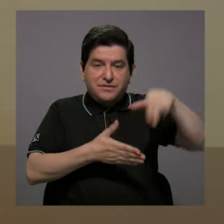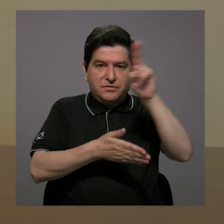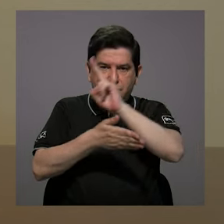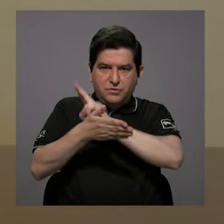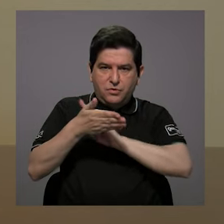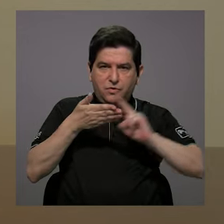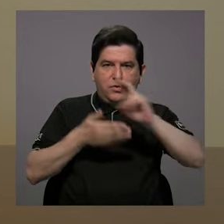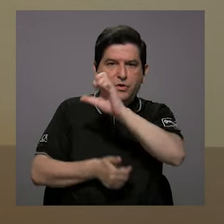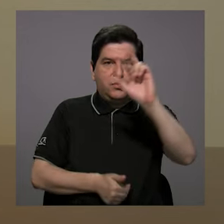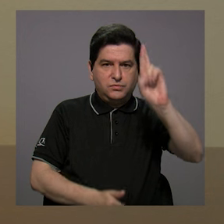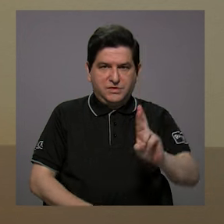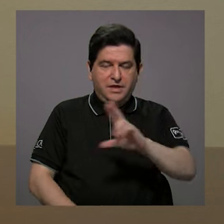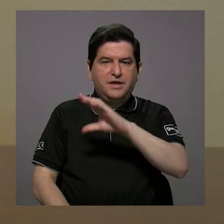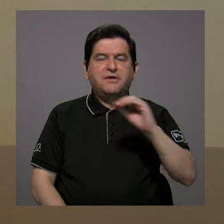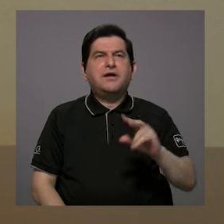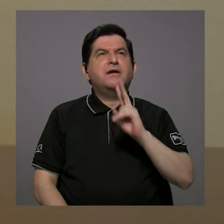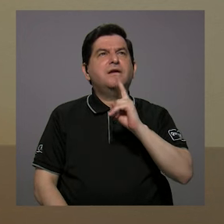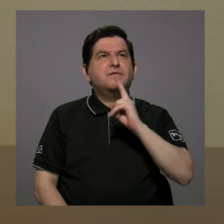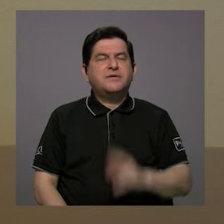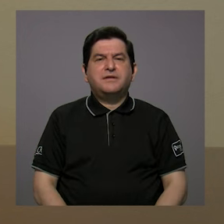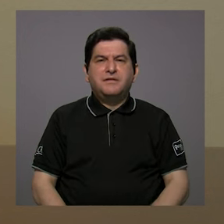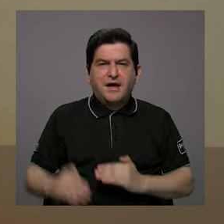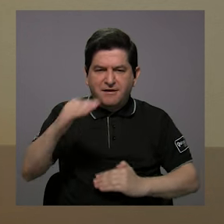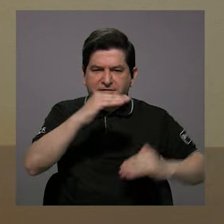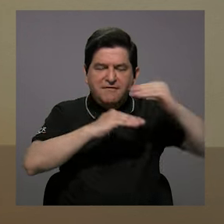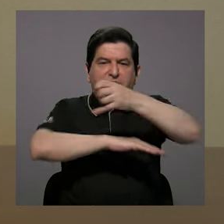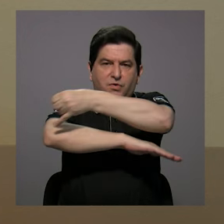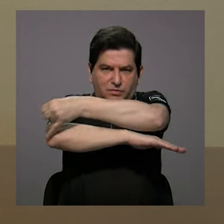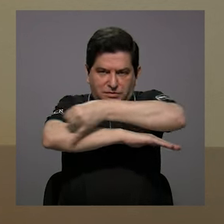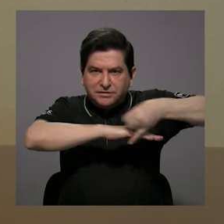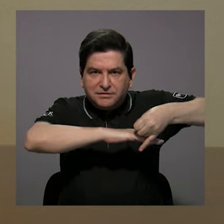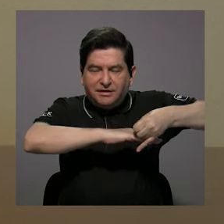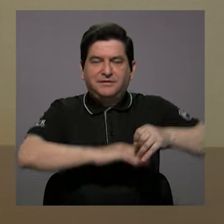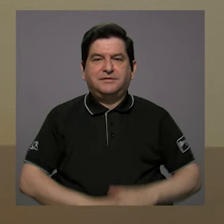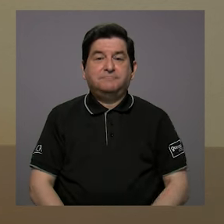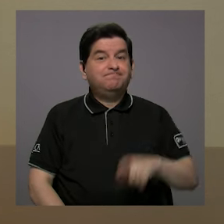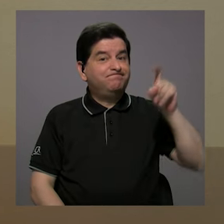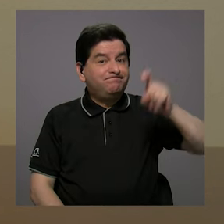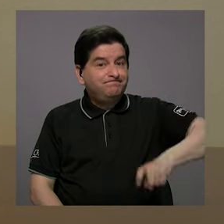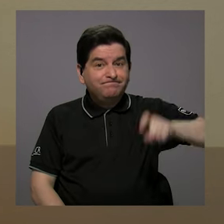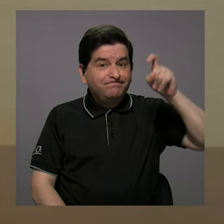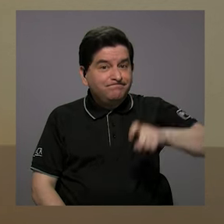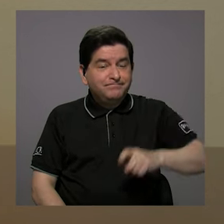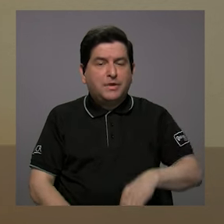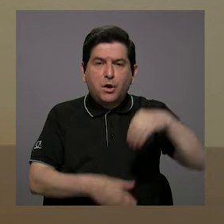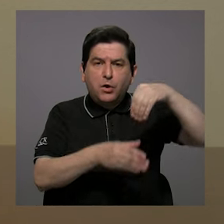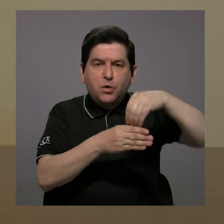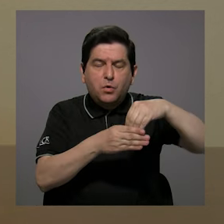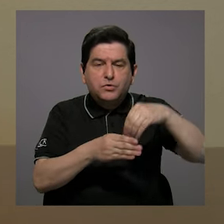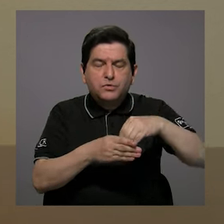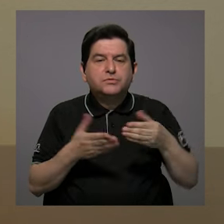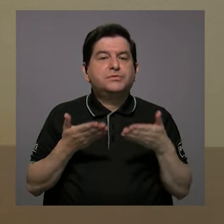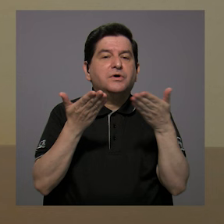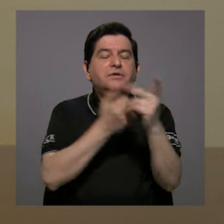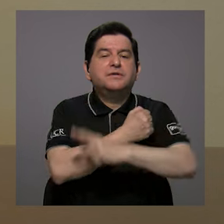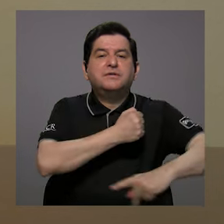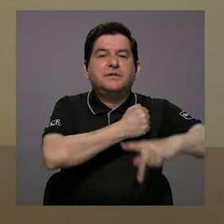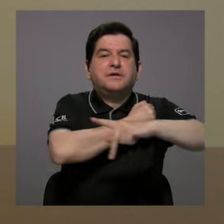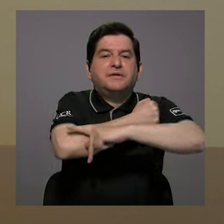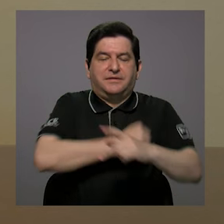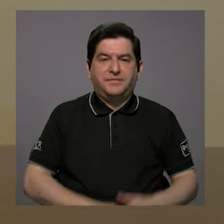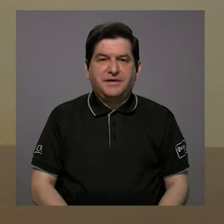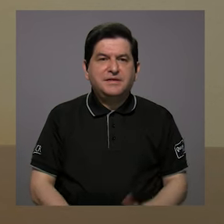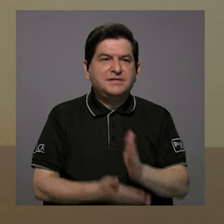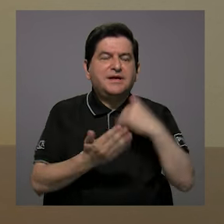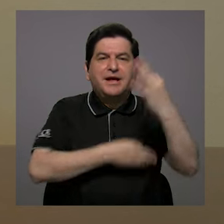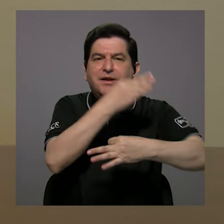la Universidad de Costa Rica, y en realidad dentro de la Facultad de Ingeniería, de la necesidad de aportarle al país algún